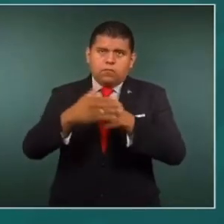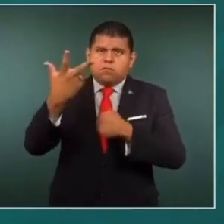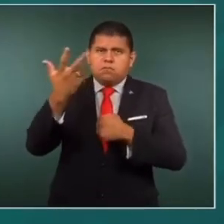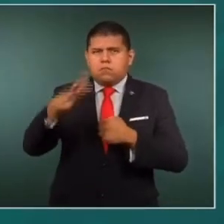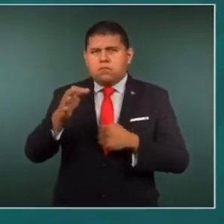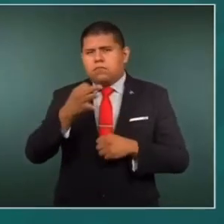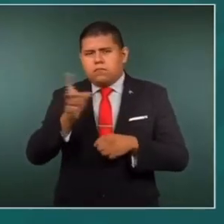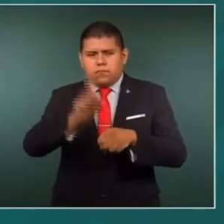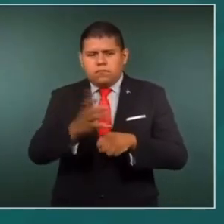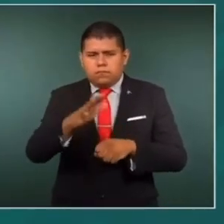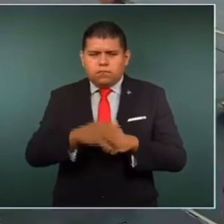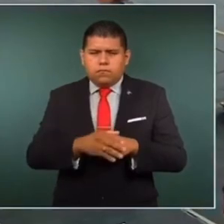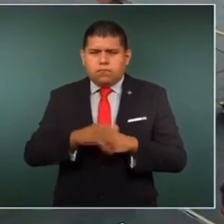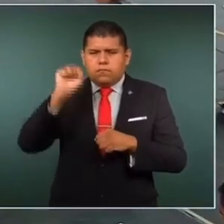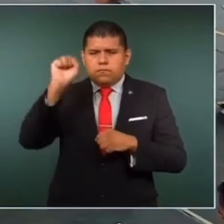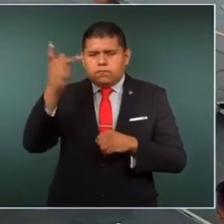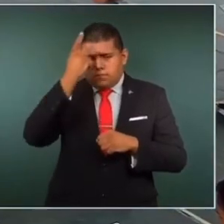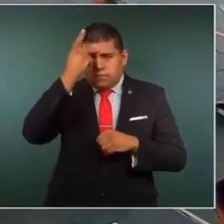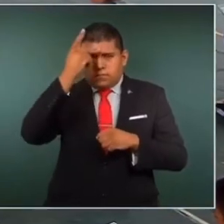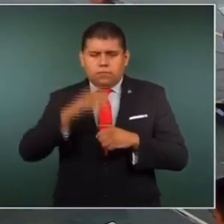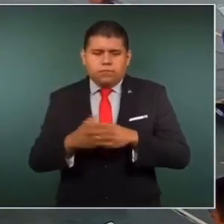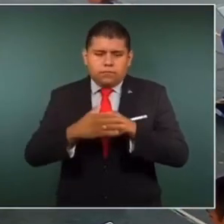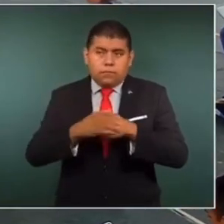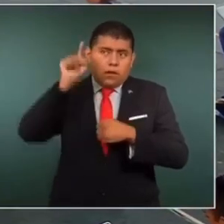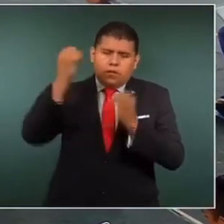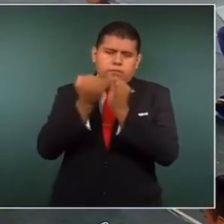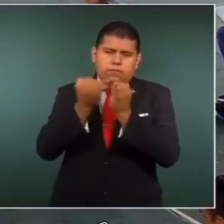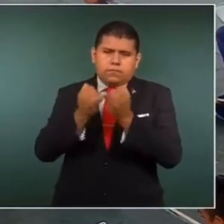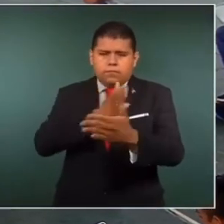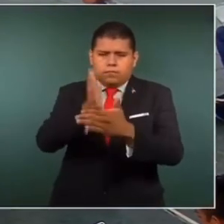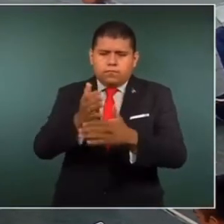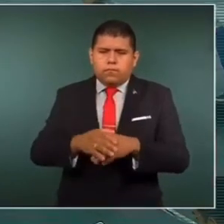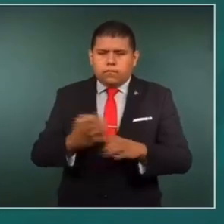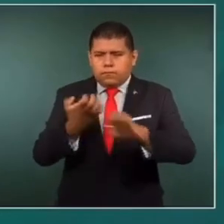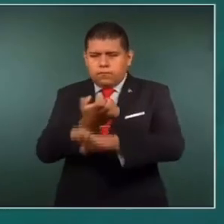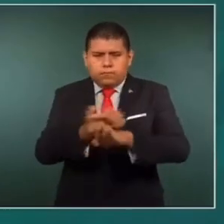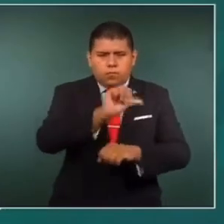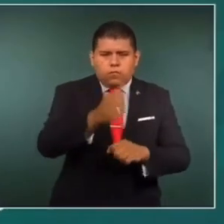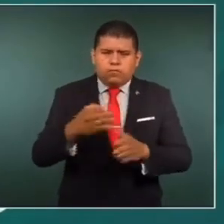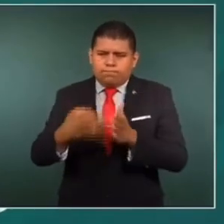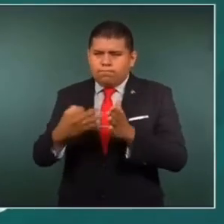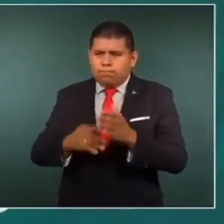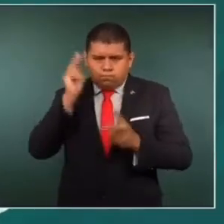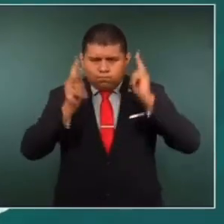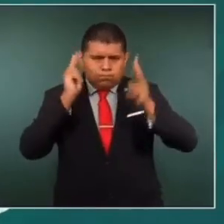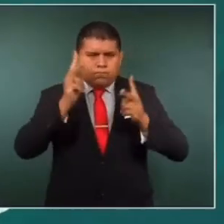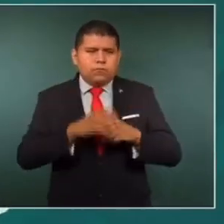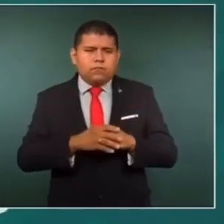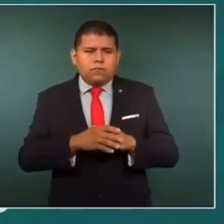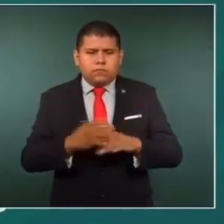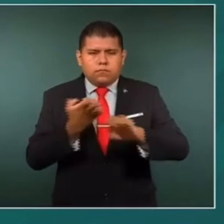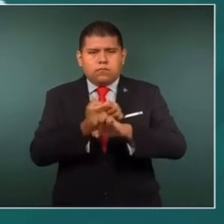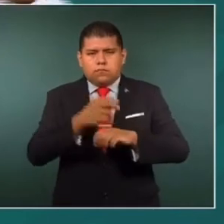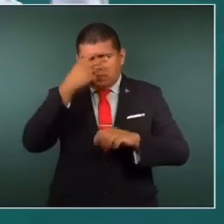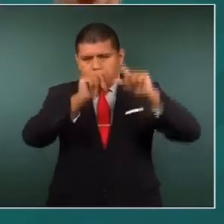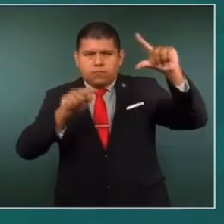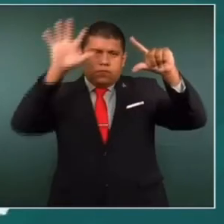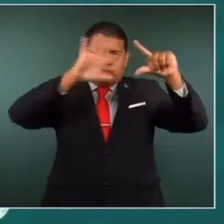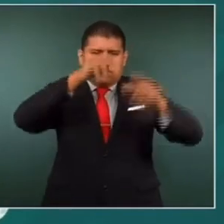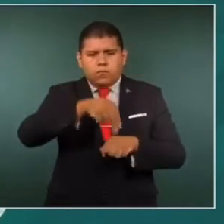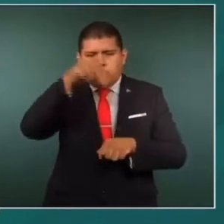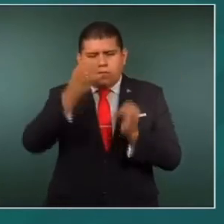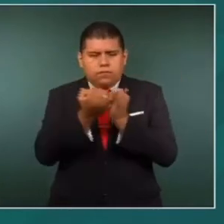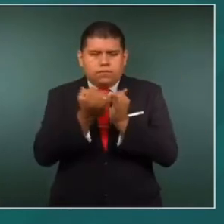otros 10 días. Vamos a estar en San Luis, porque voy a hacer una gira. Me faltan otros estados. Nos faltan estados del norte, que vamos a ir.